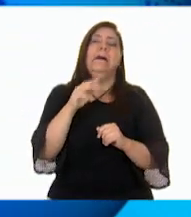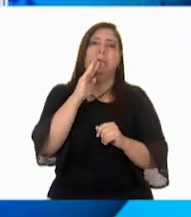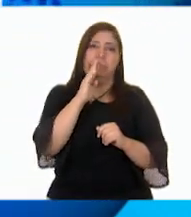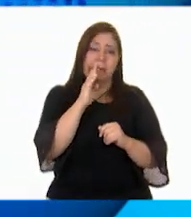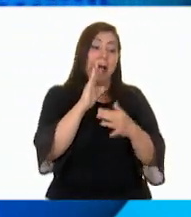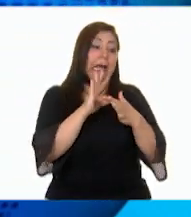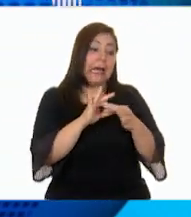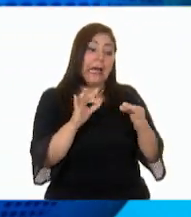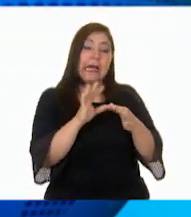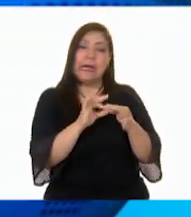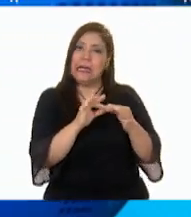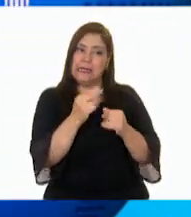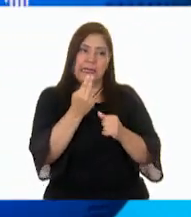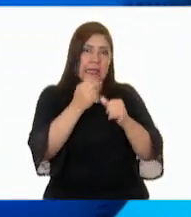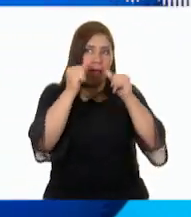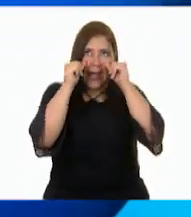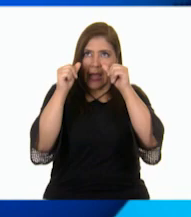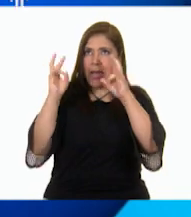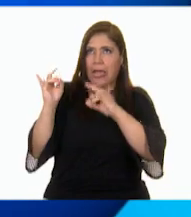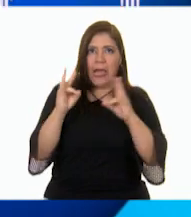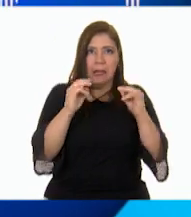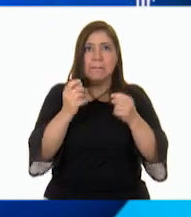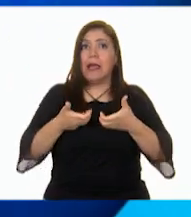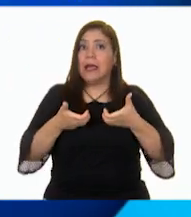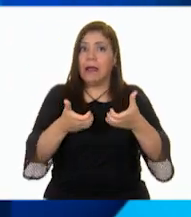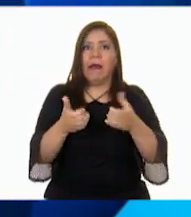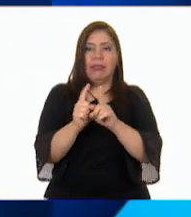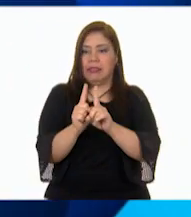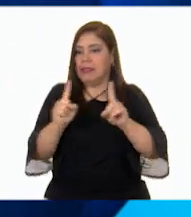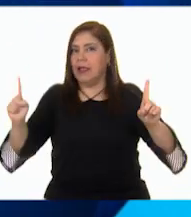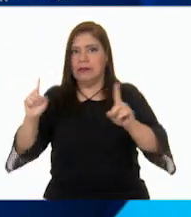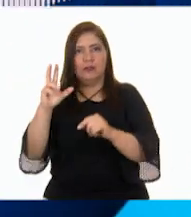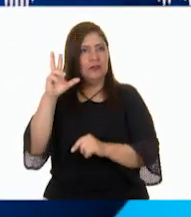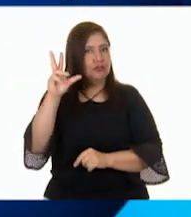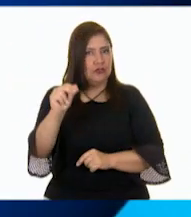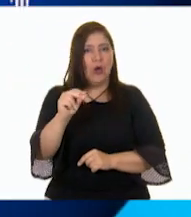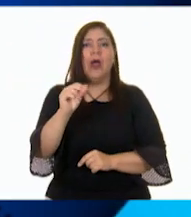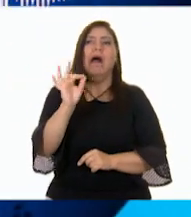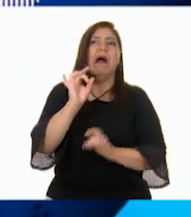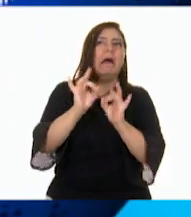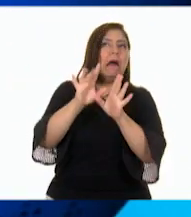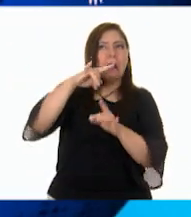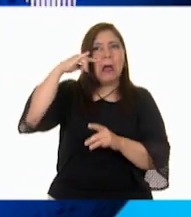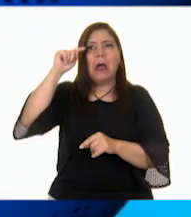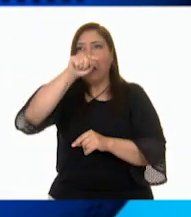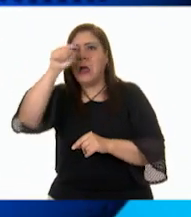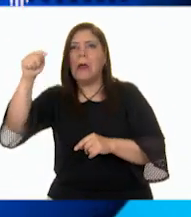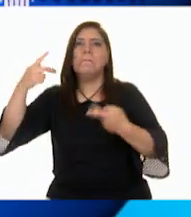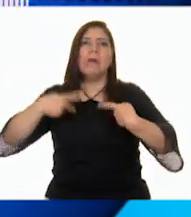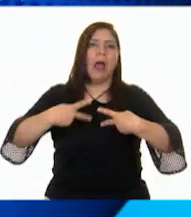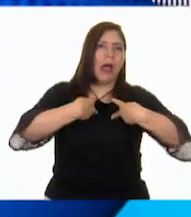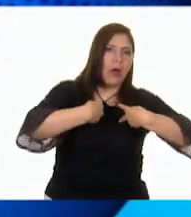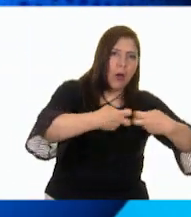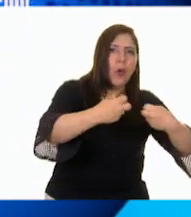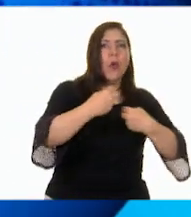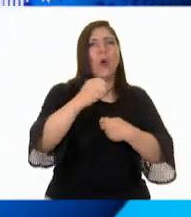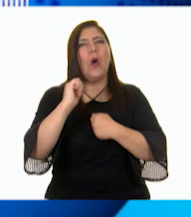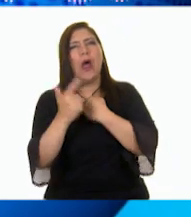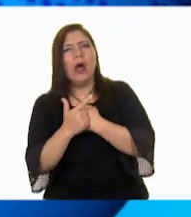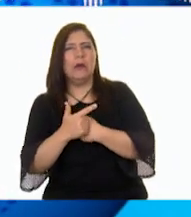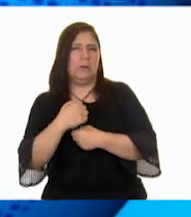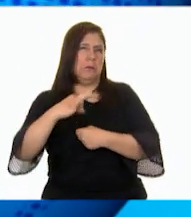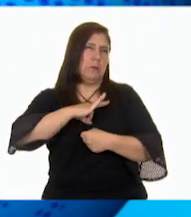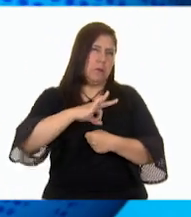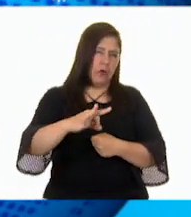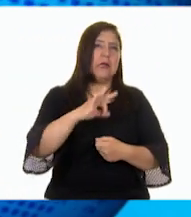que debo ir mucho más atenta cuando estoy en la calle. Porque hay gente mala que me puede hacer daño. También me dijo